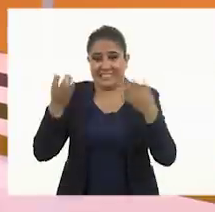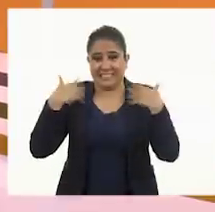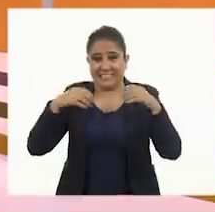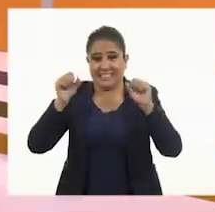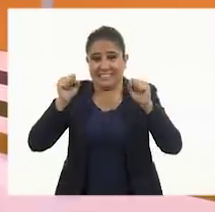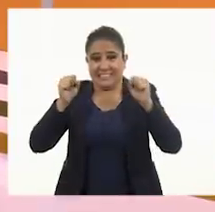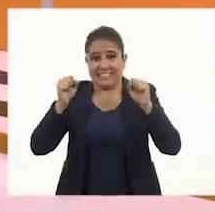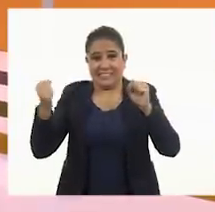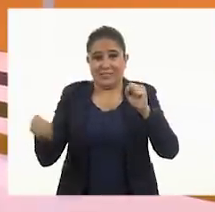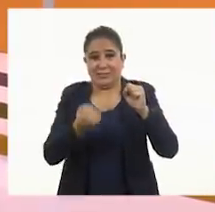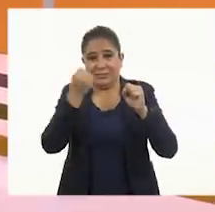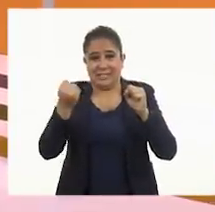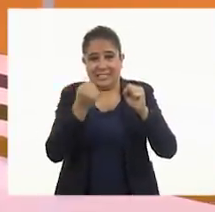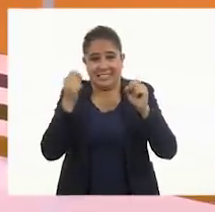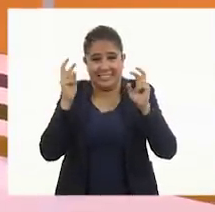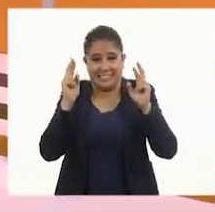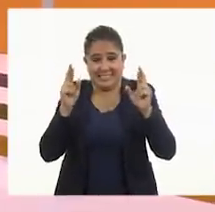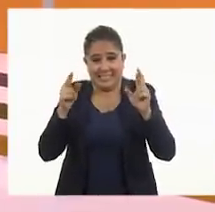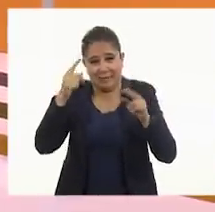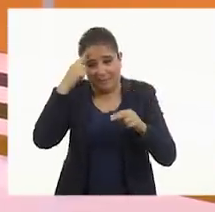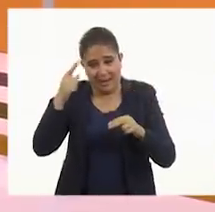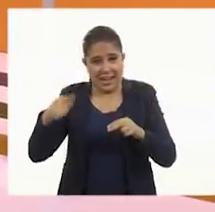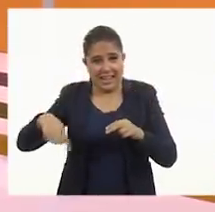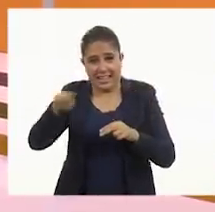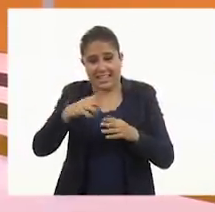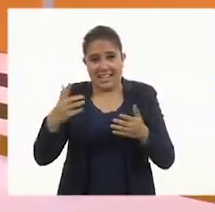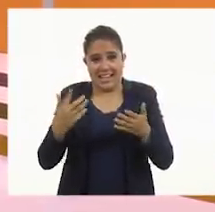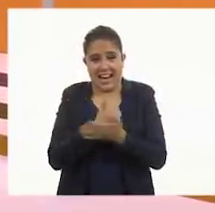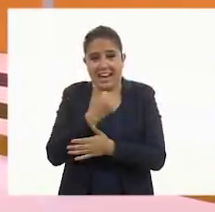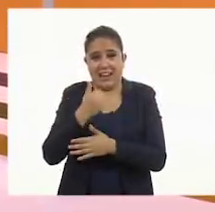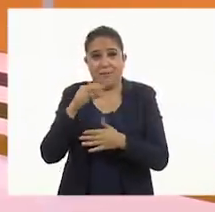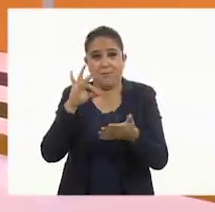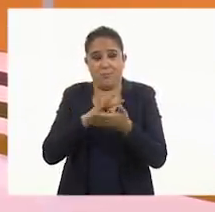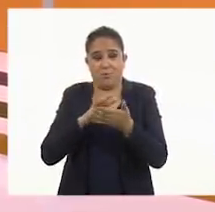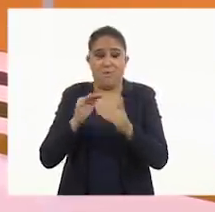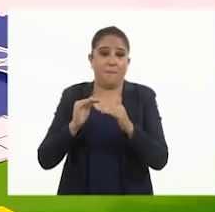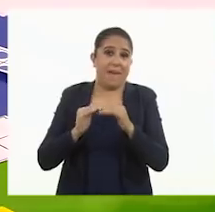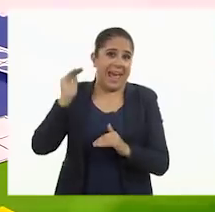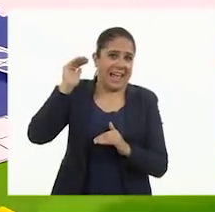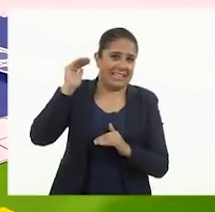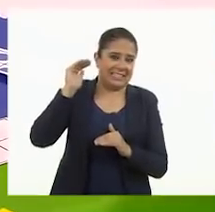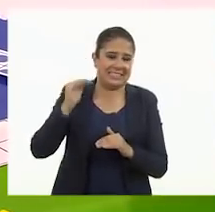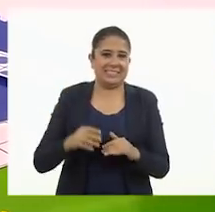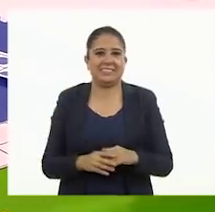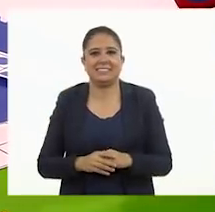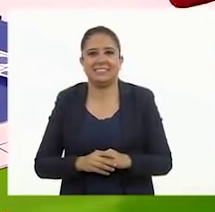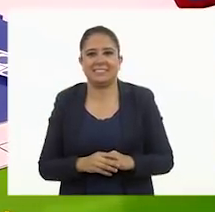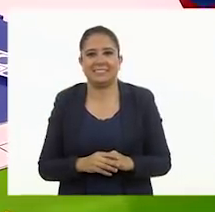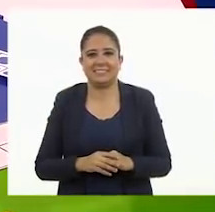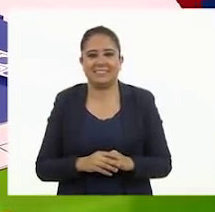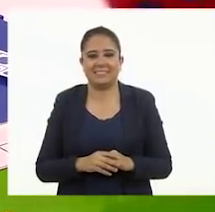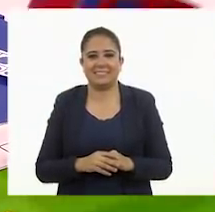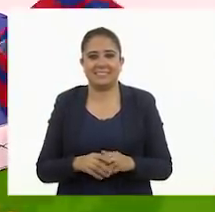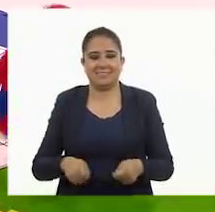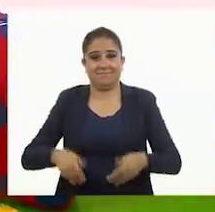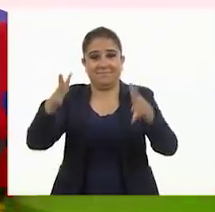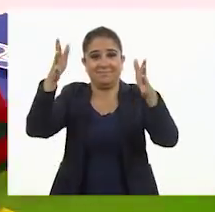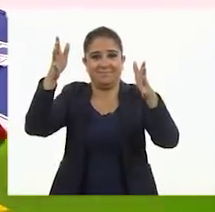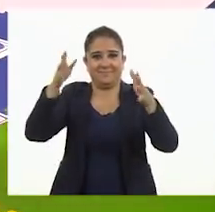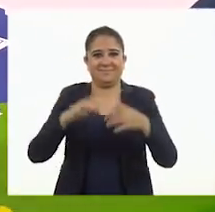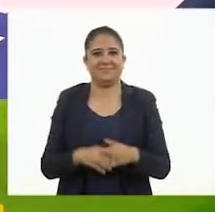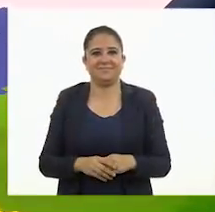toda su suerte, niños y niñas, para que obtengamos un número grande. Vamos a ver. Y lanzamos.